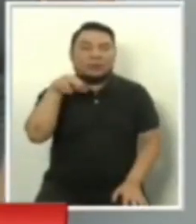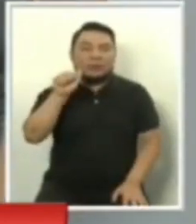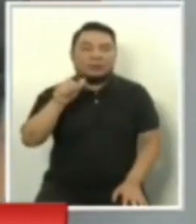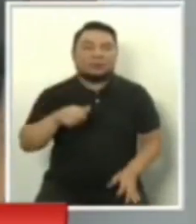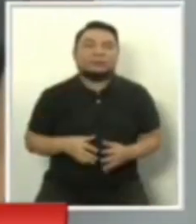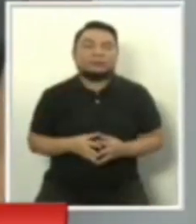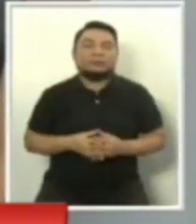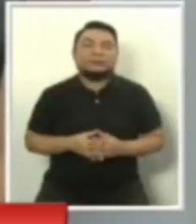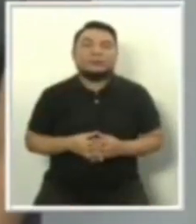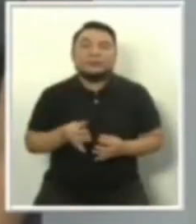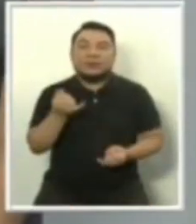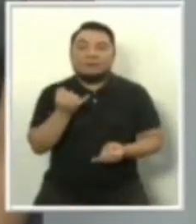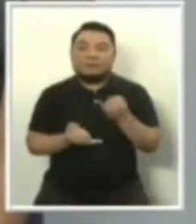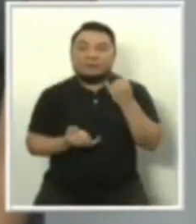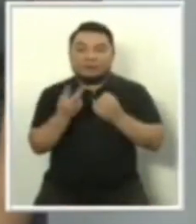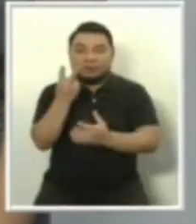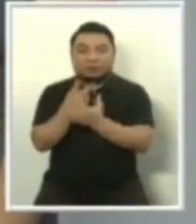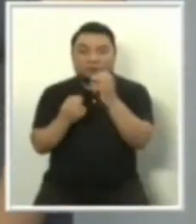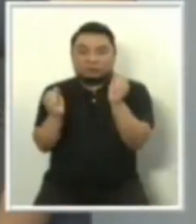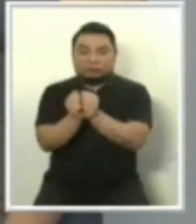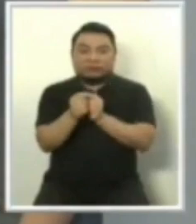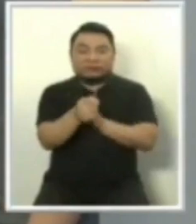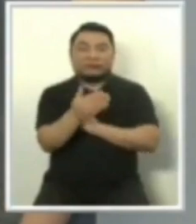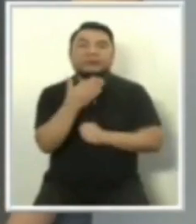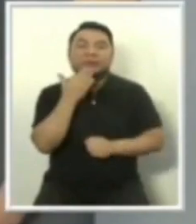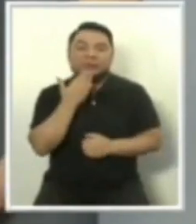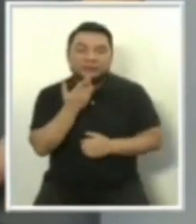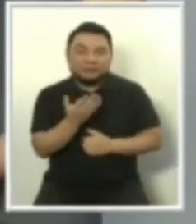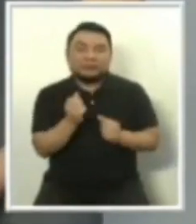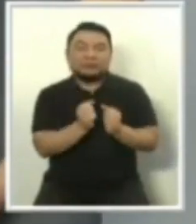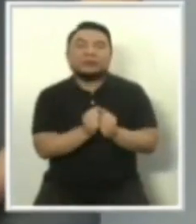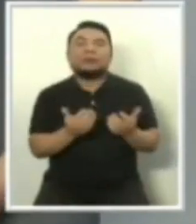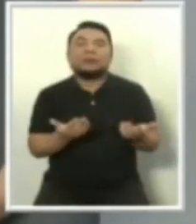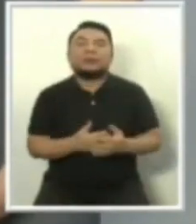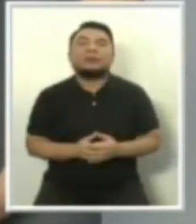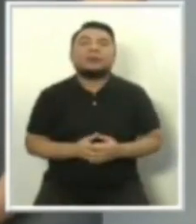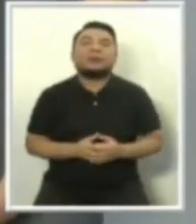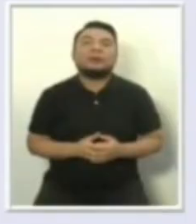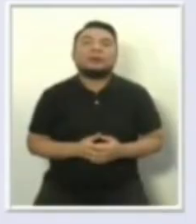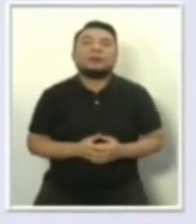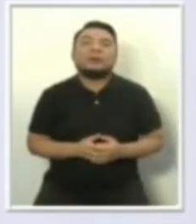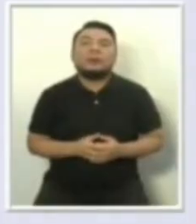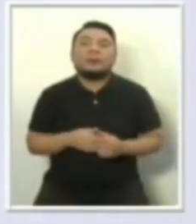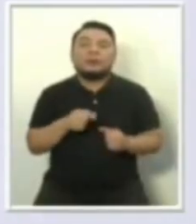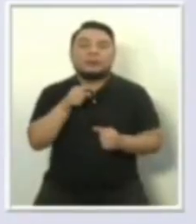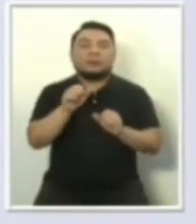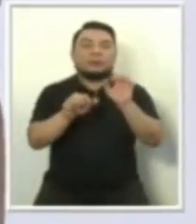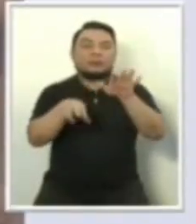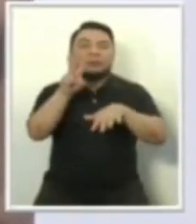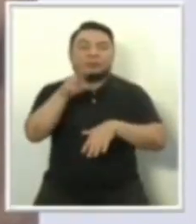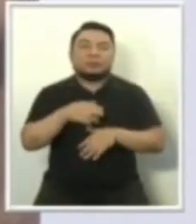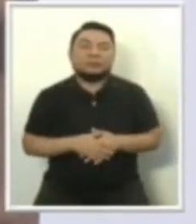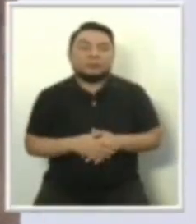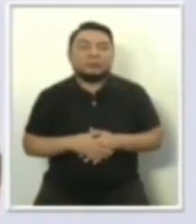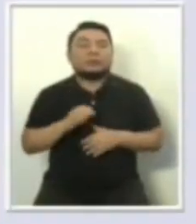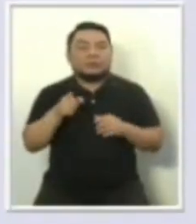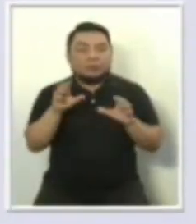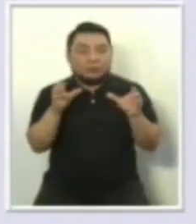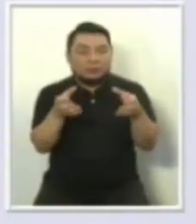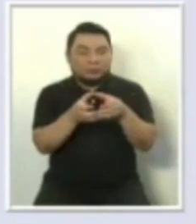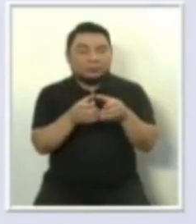Y finalmente, completa esta tercera dupla, para este segundo bloque de esta primera fecha,